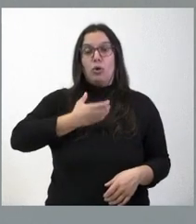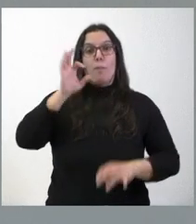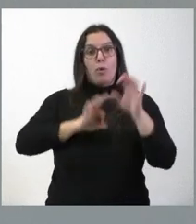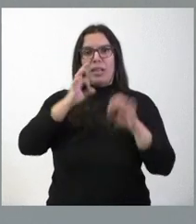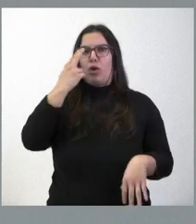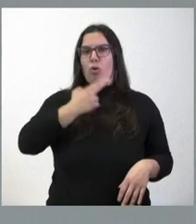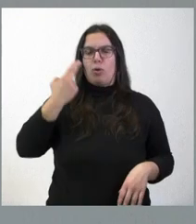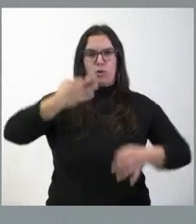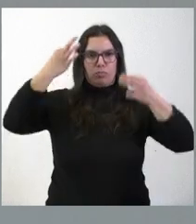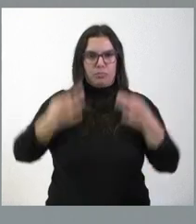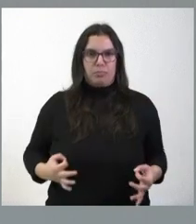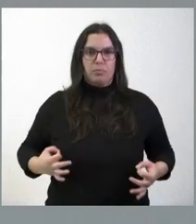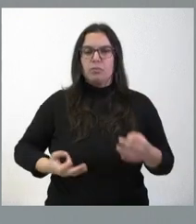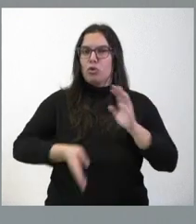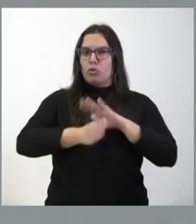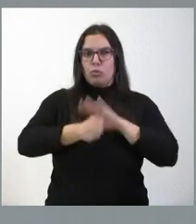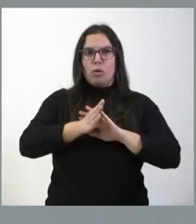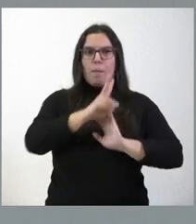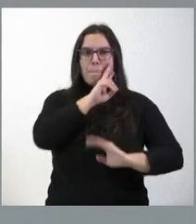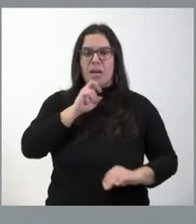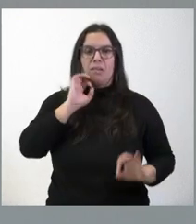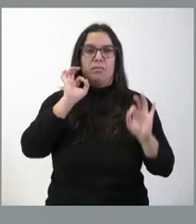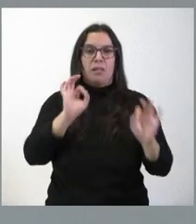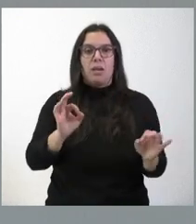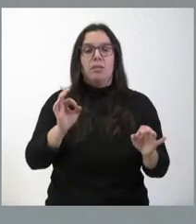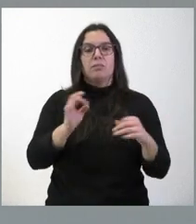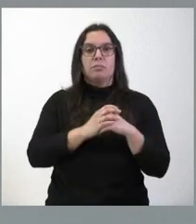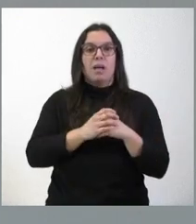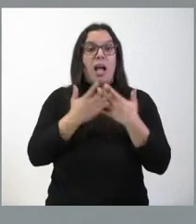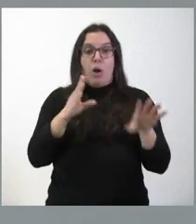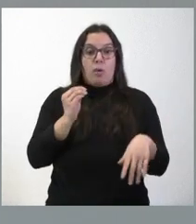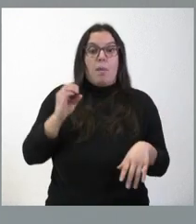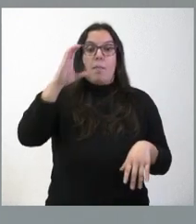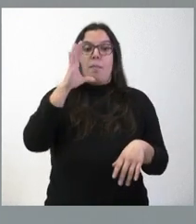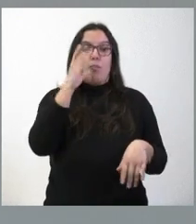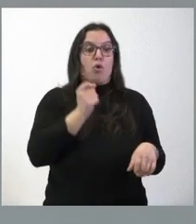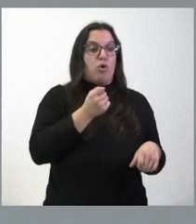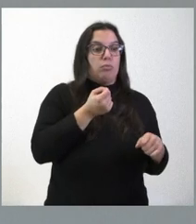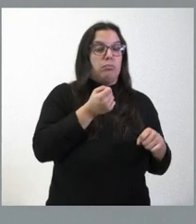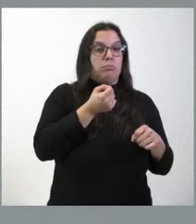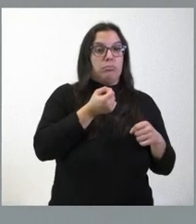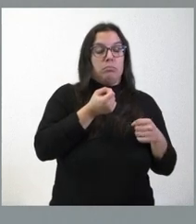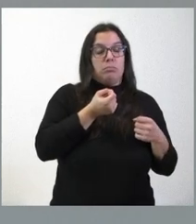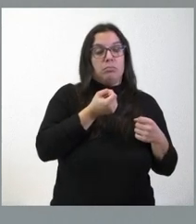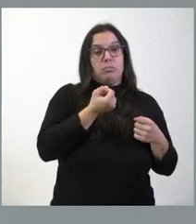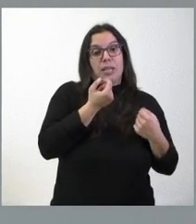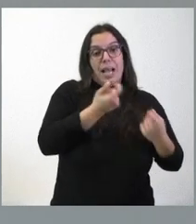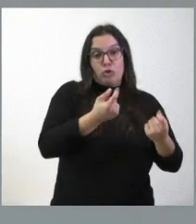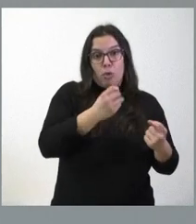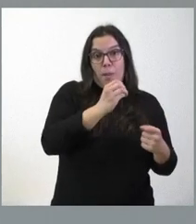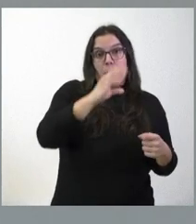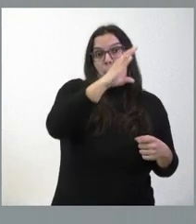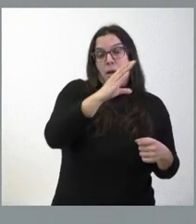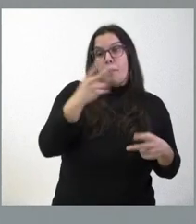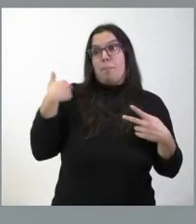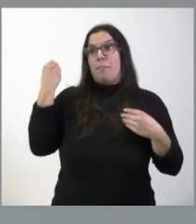lo vamos a seguir manteniendo, incluso habiendo aumentado el coste total previsto, lo que nos exige una cuantía mayor de la